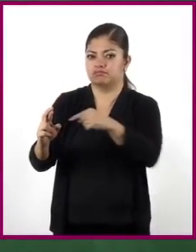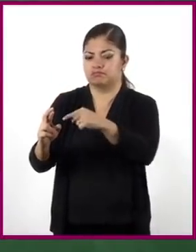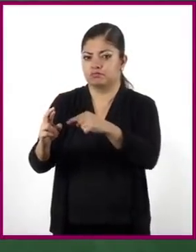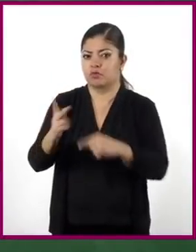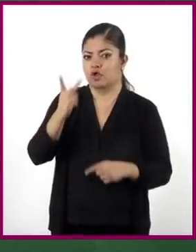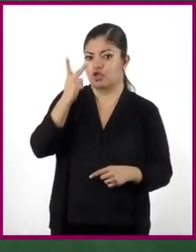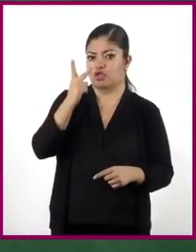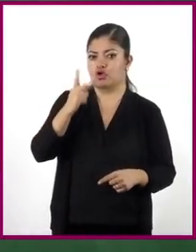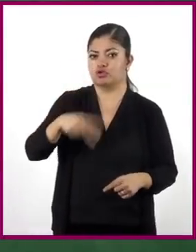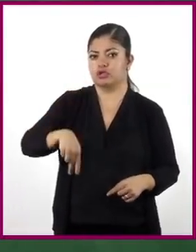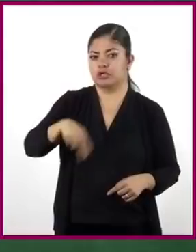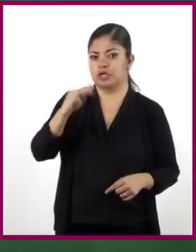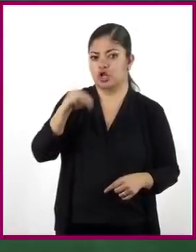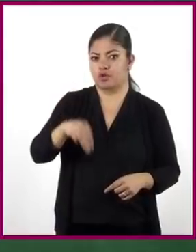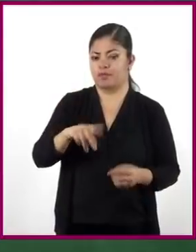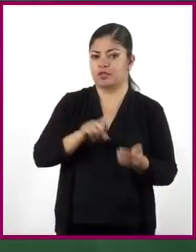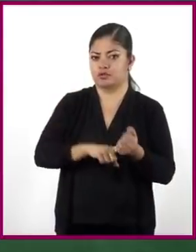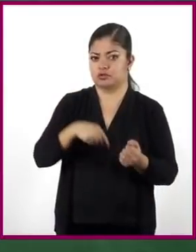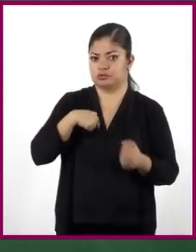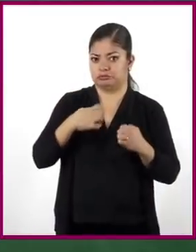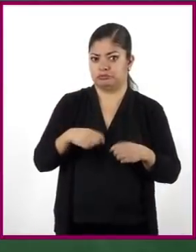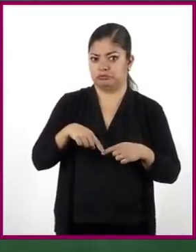a 2 kilómetros de donde estamos.